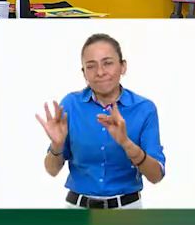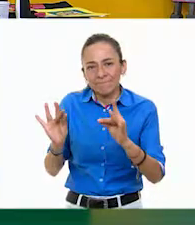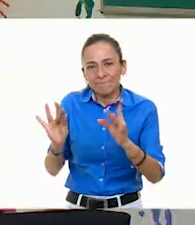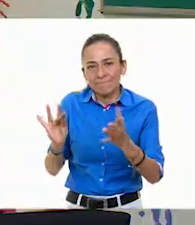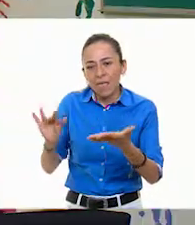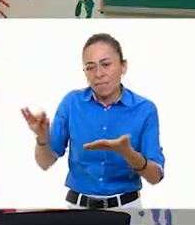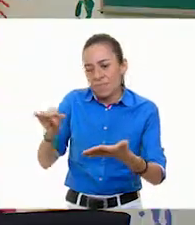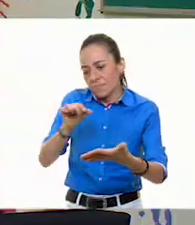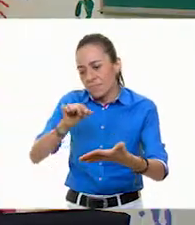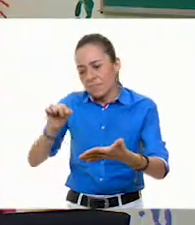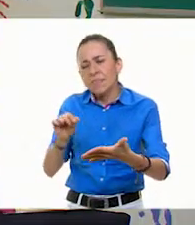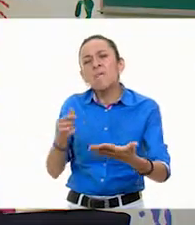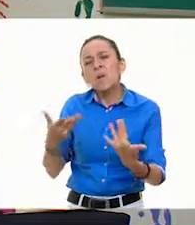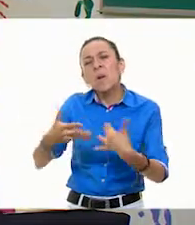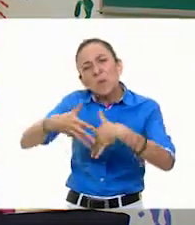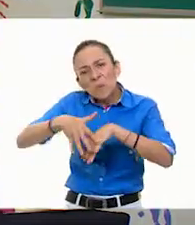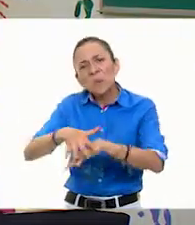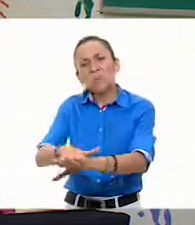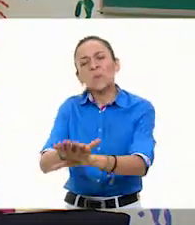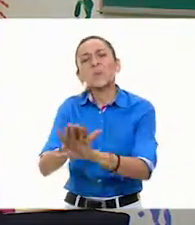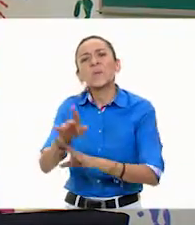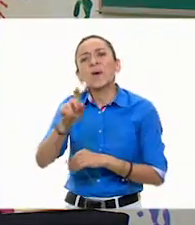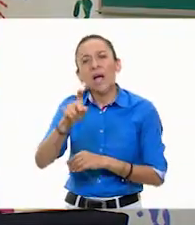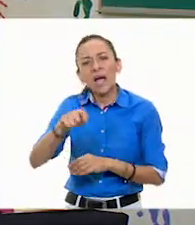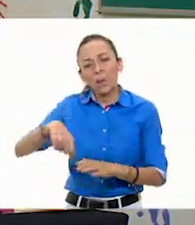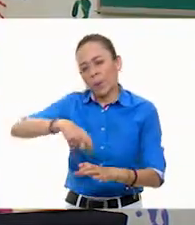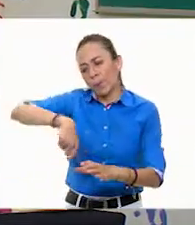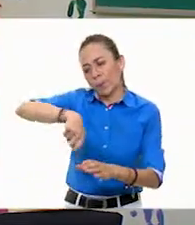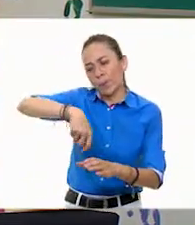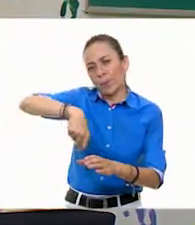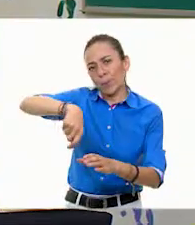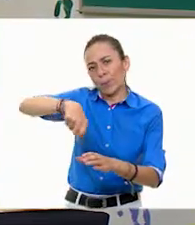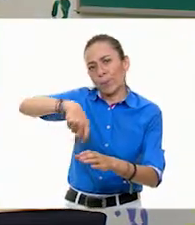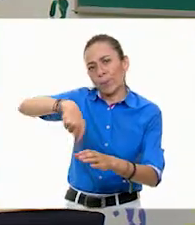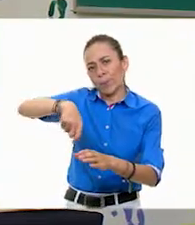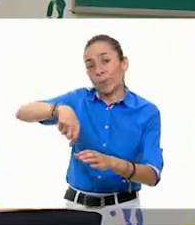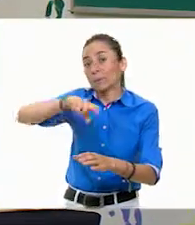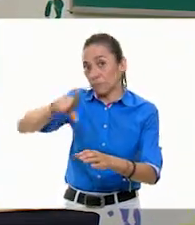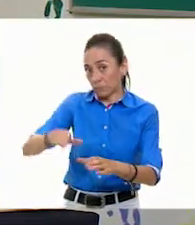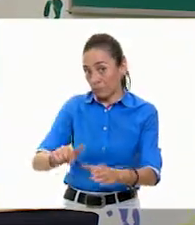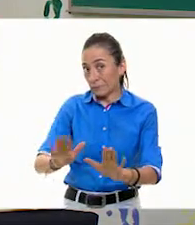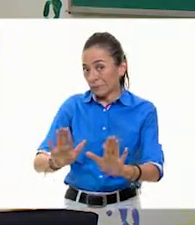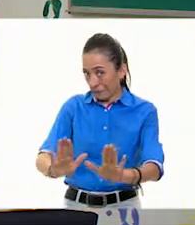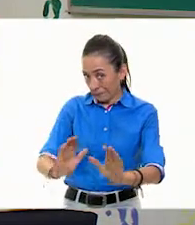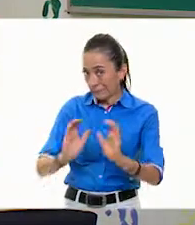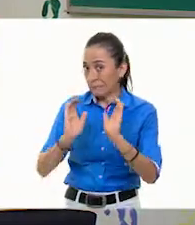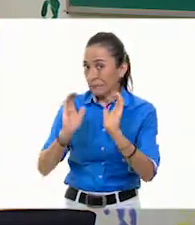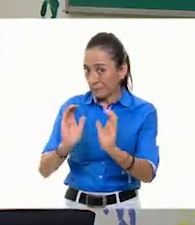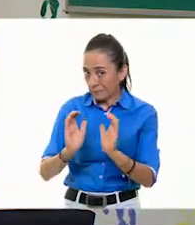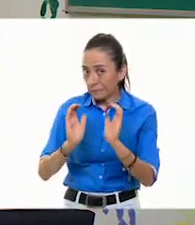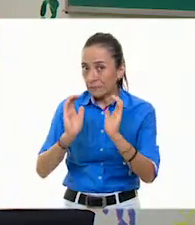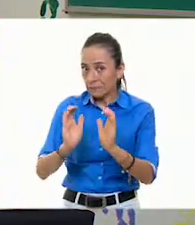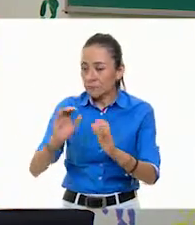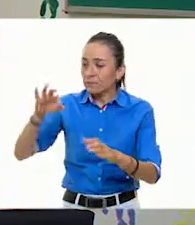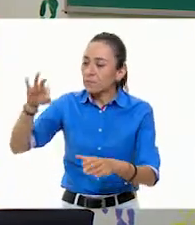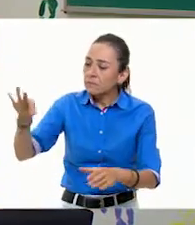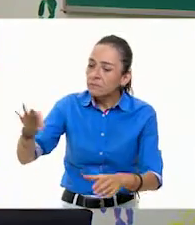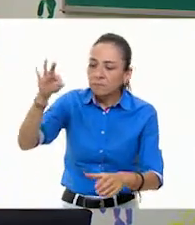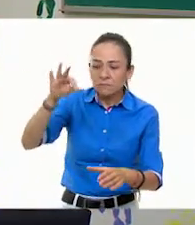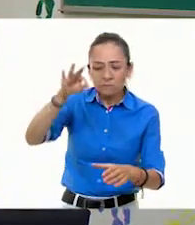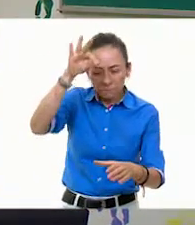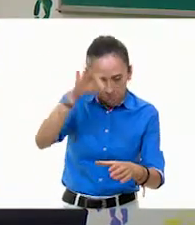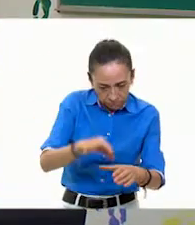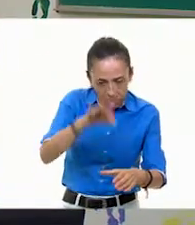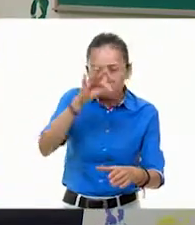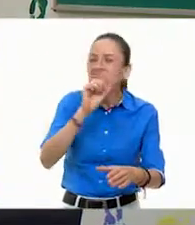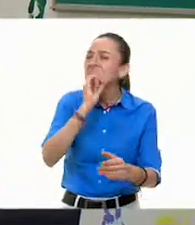él, y un poquito de agua, lo batimos. Y ya que tenemos ya terminado, con mucho cuidado con un pincel, vamos igual del centro